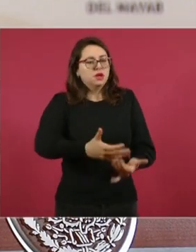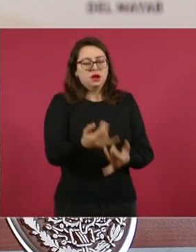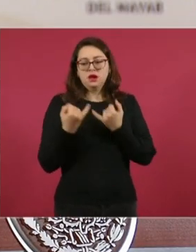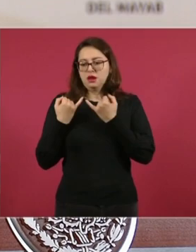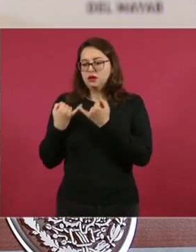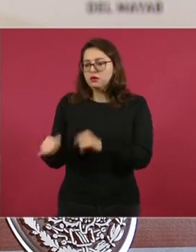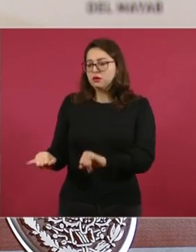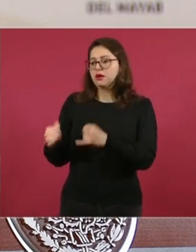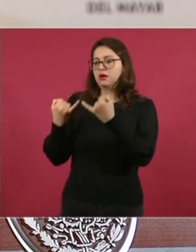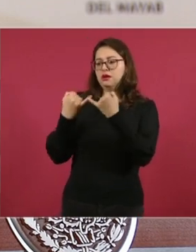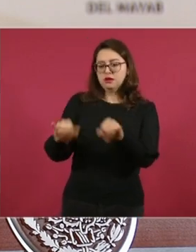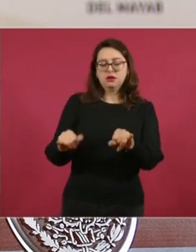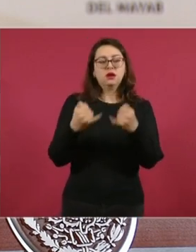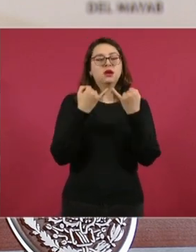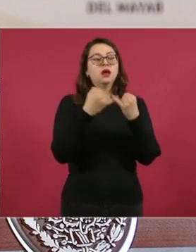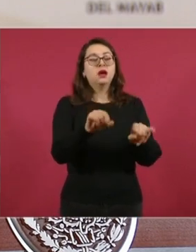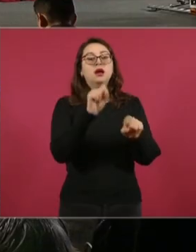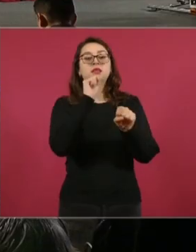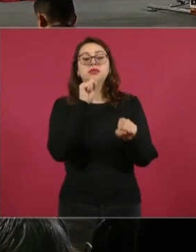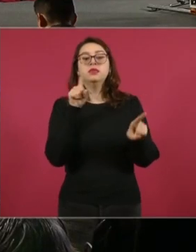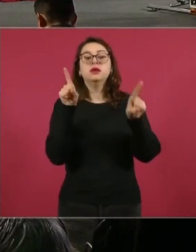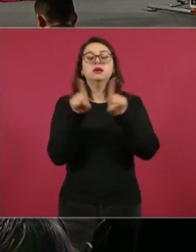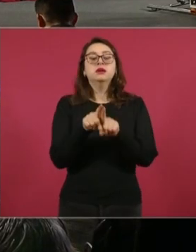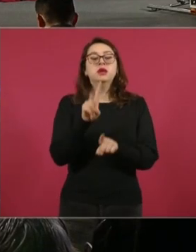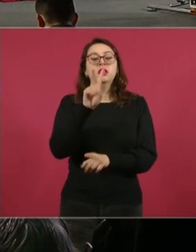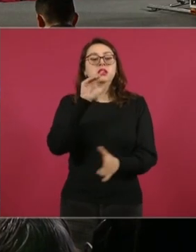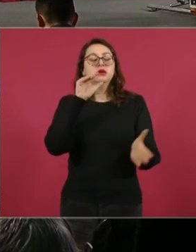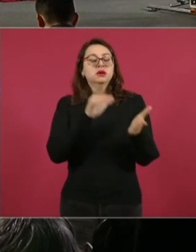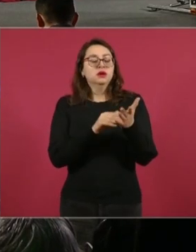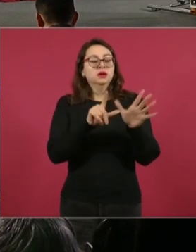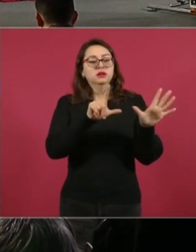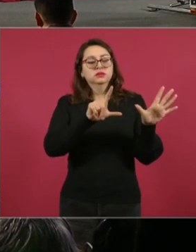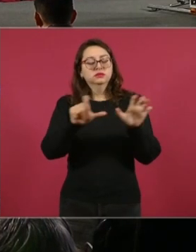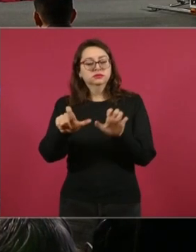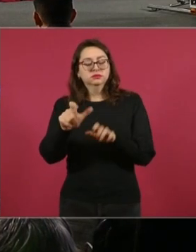2.750